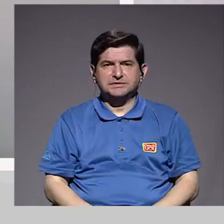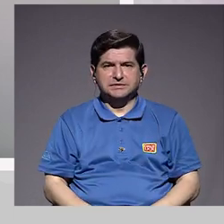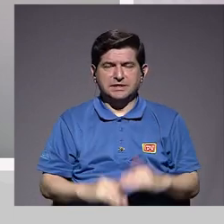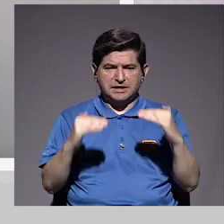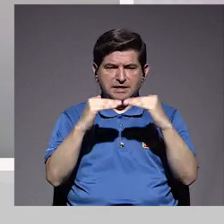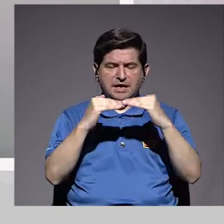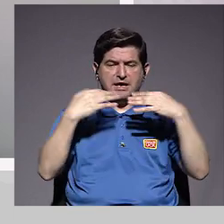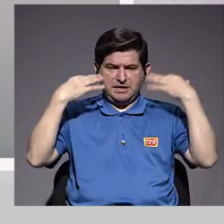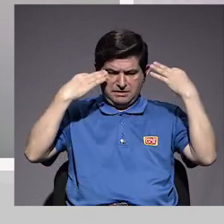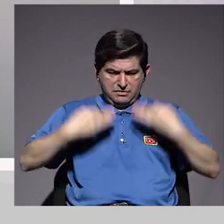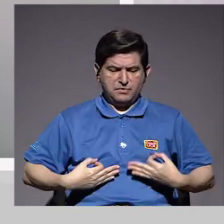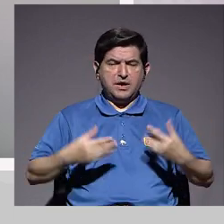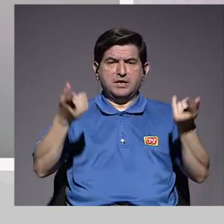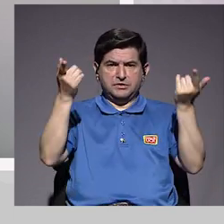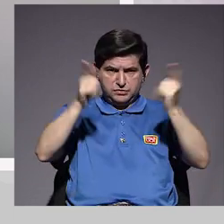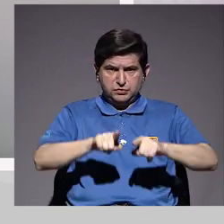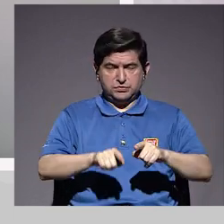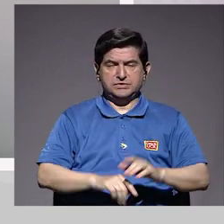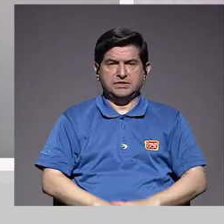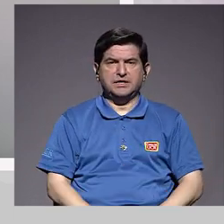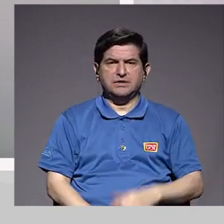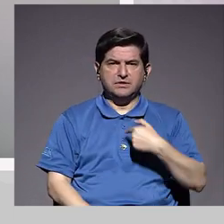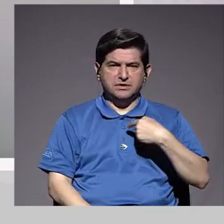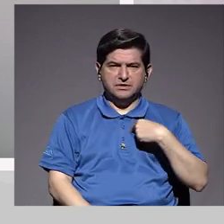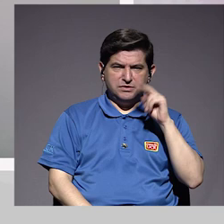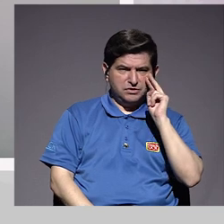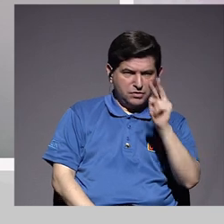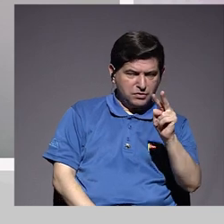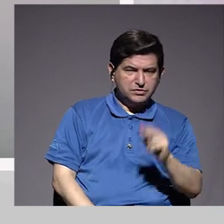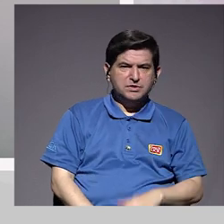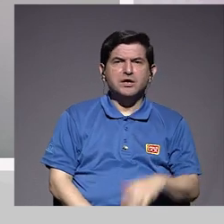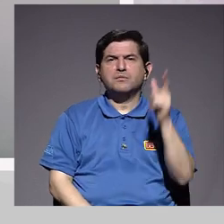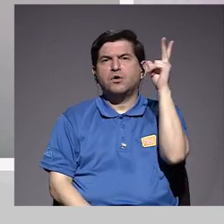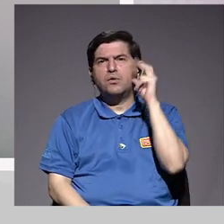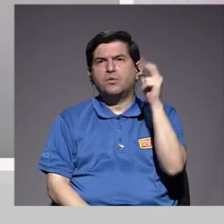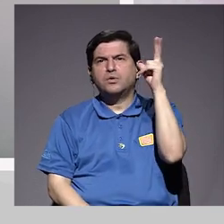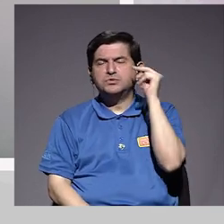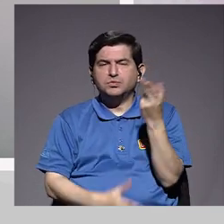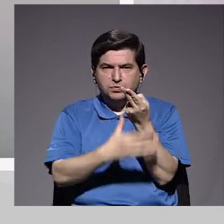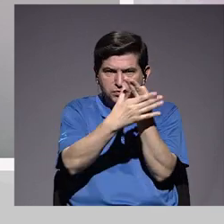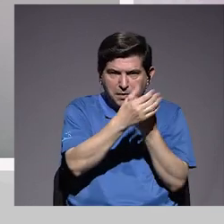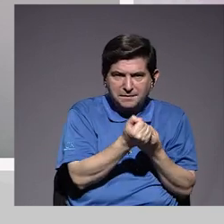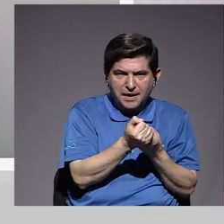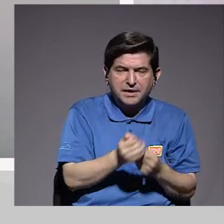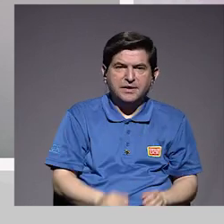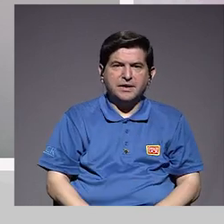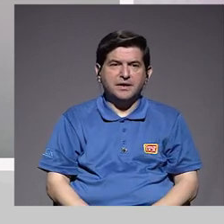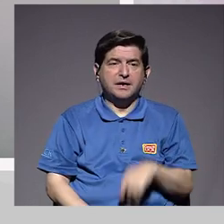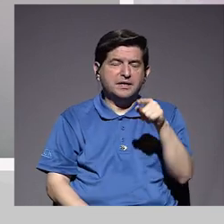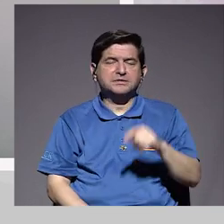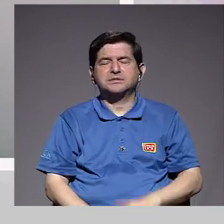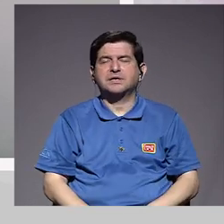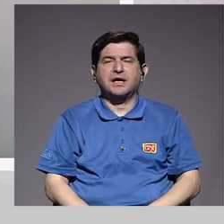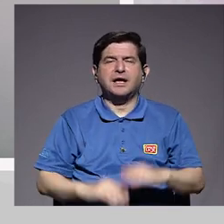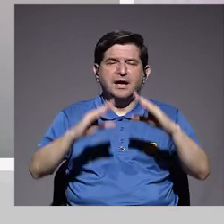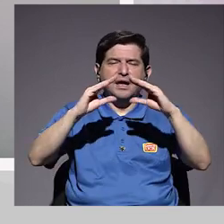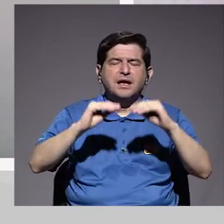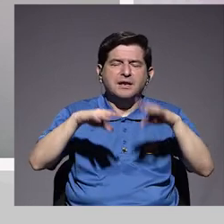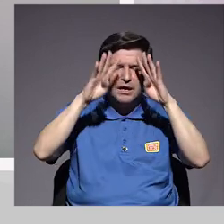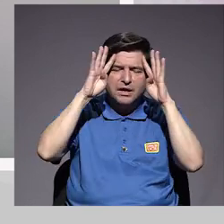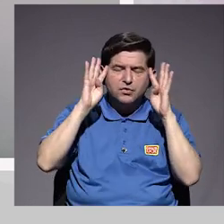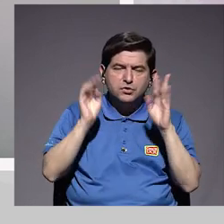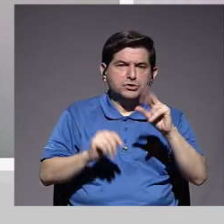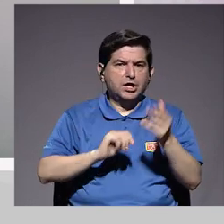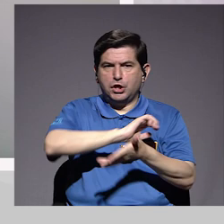nivel físico está pasando lo siguiente, o sea, veo muchas o escucho muchas parejas con sudoraciones nocturnas y no